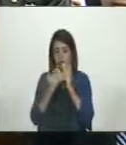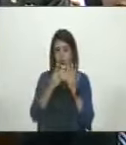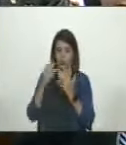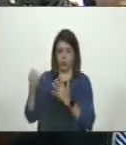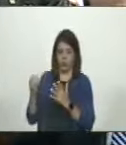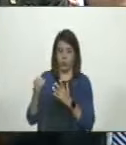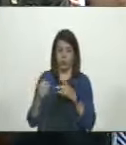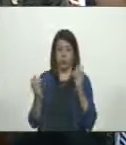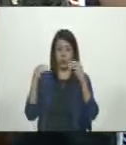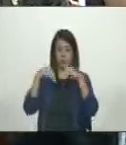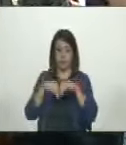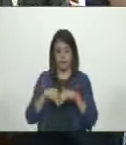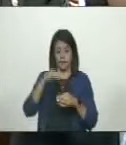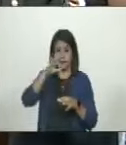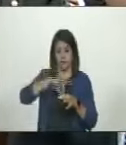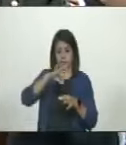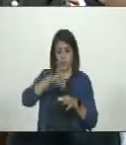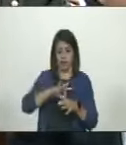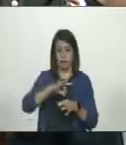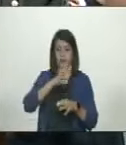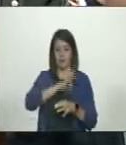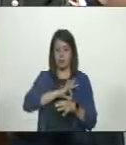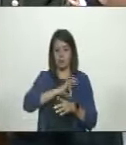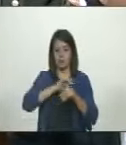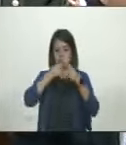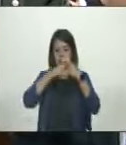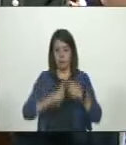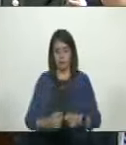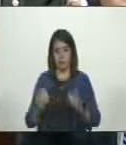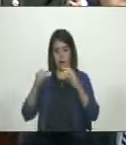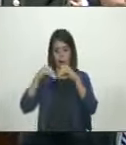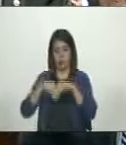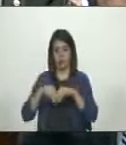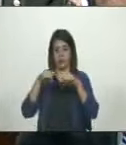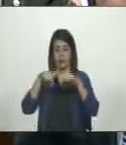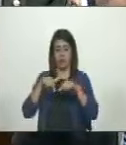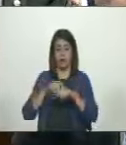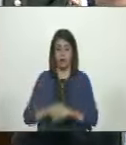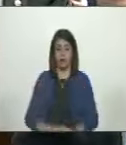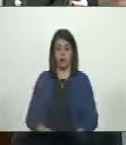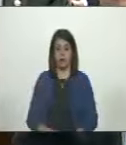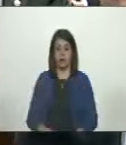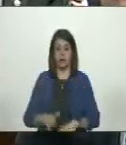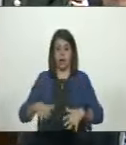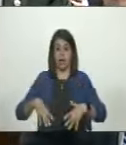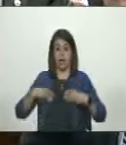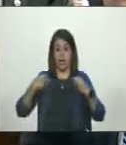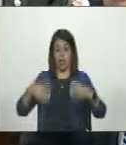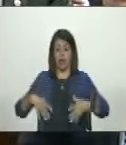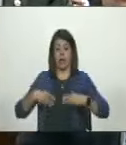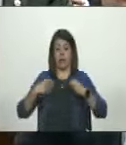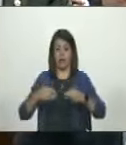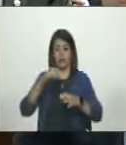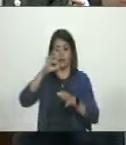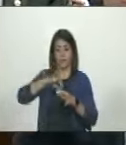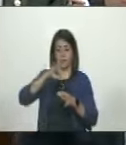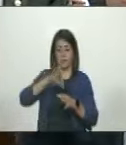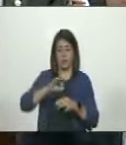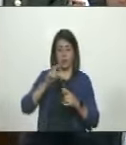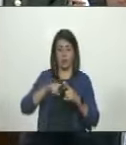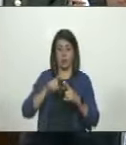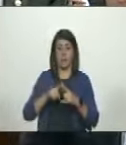estamos de acuerdo con el tema de la inversión social del presupuesto, estamos de acuerdo con el tema del gasto de la inversión para